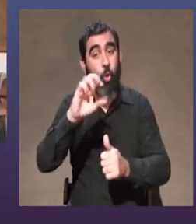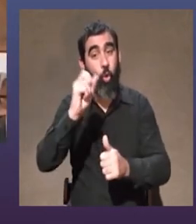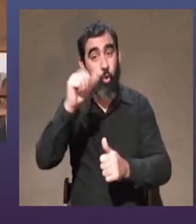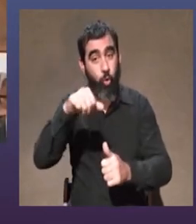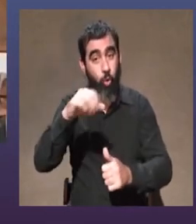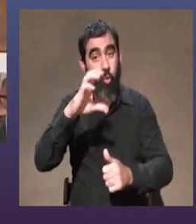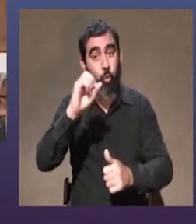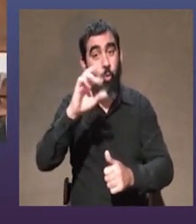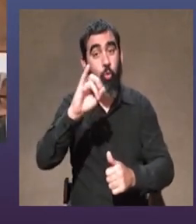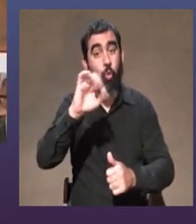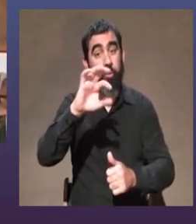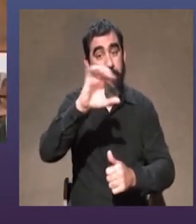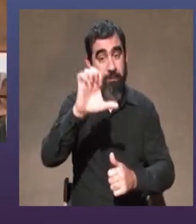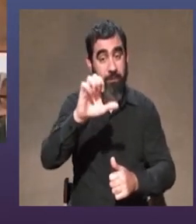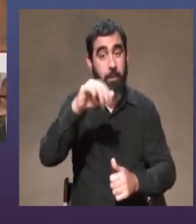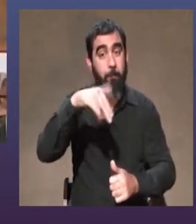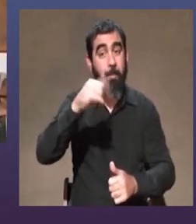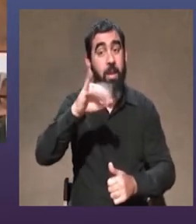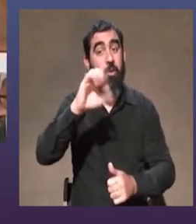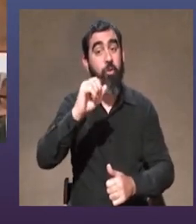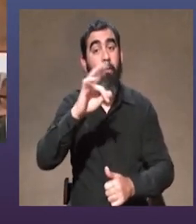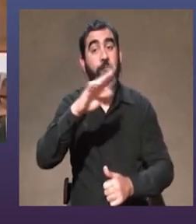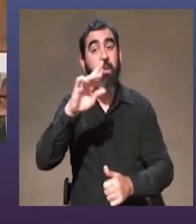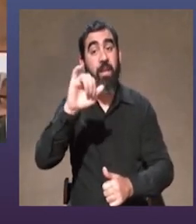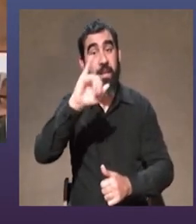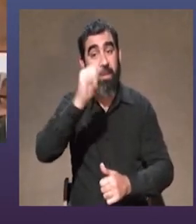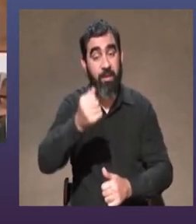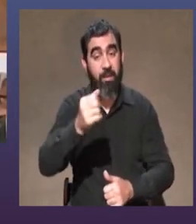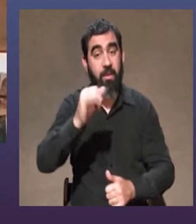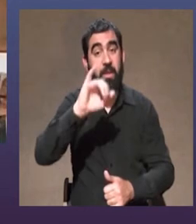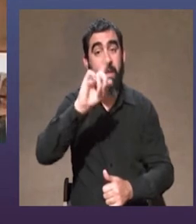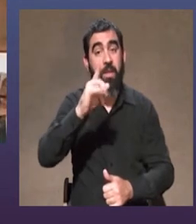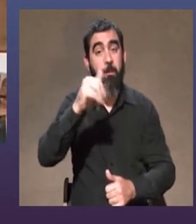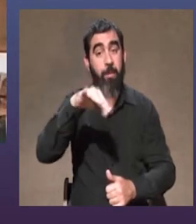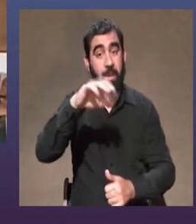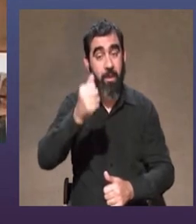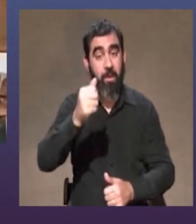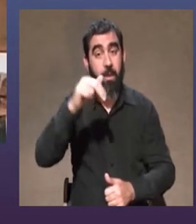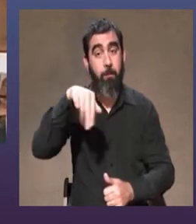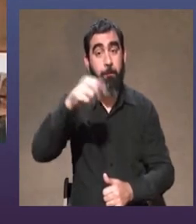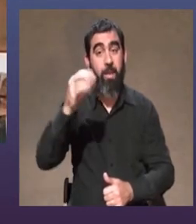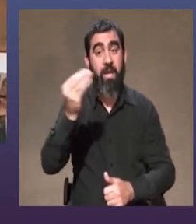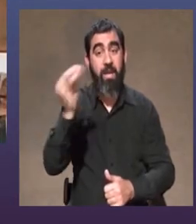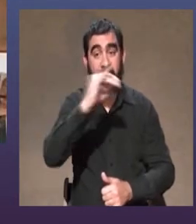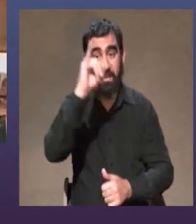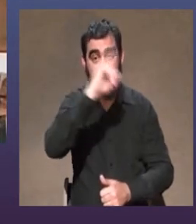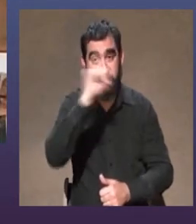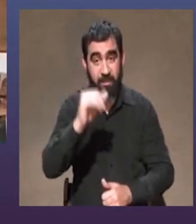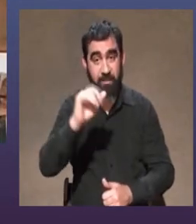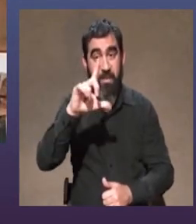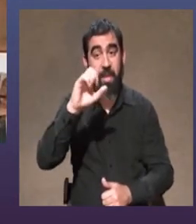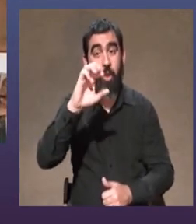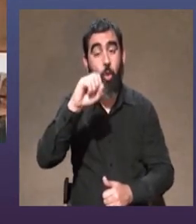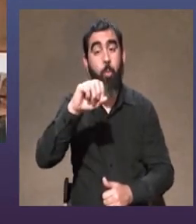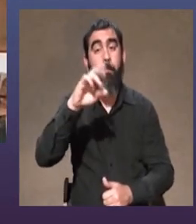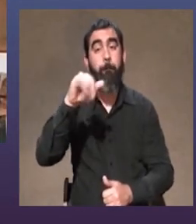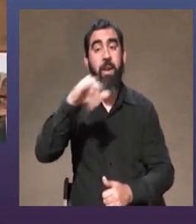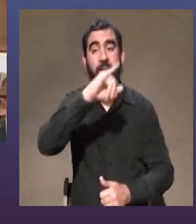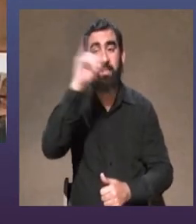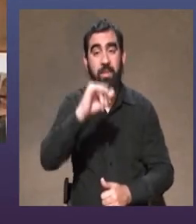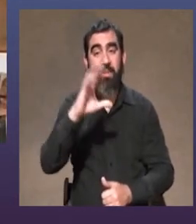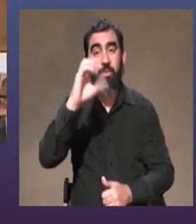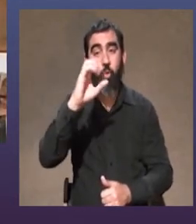Courtoisí, Mario Ferreira, Jimena Márquez, Leonardo Martínez y Alberto